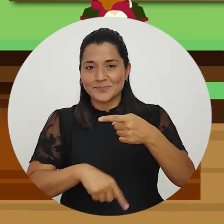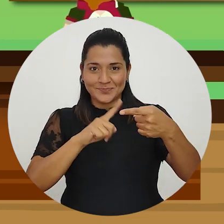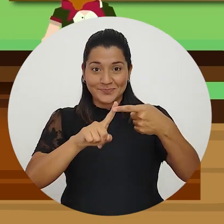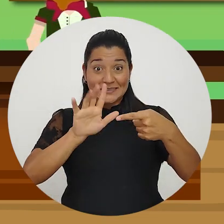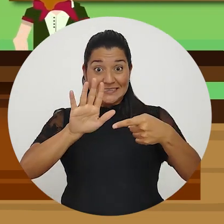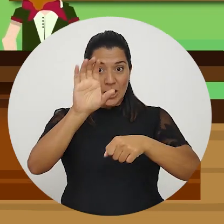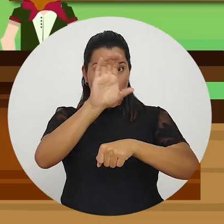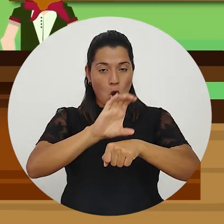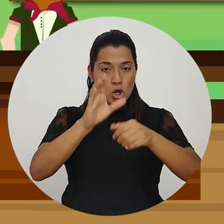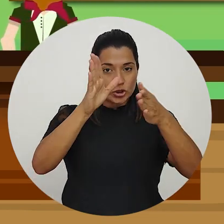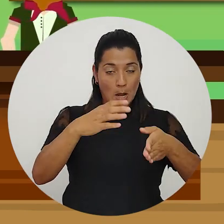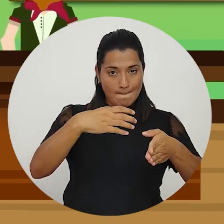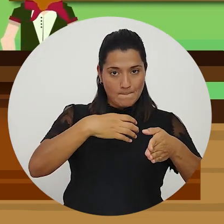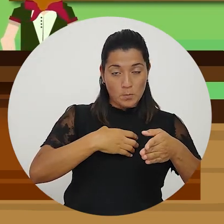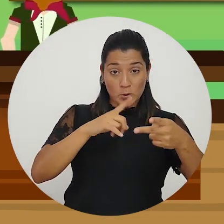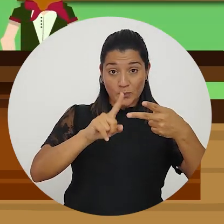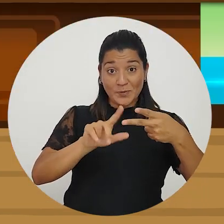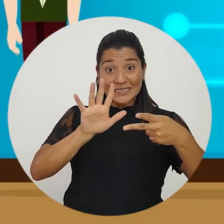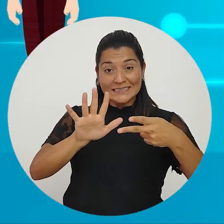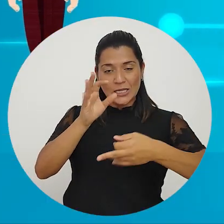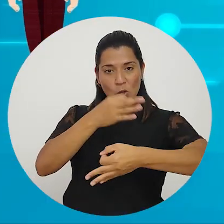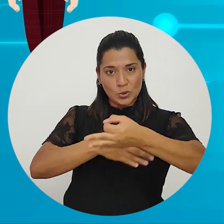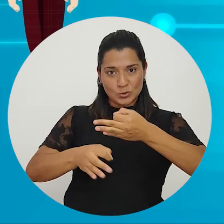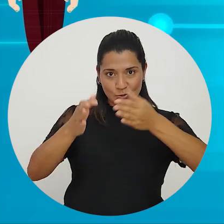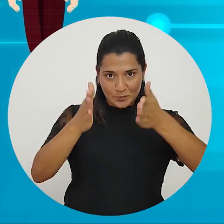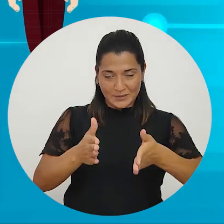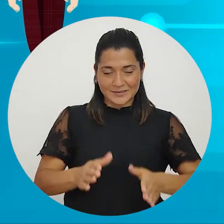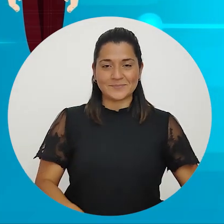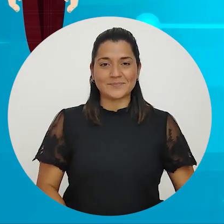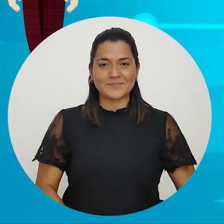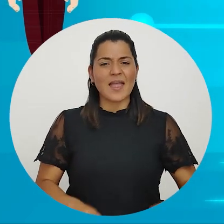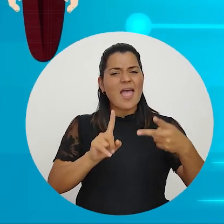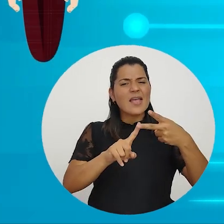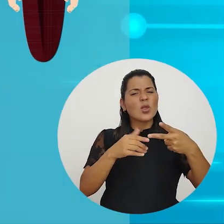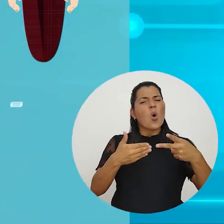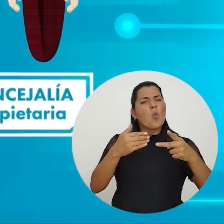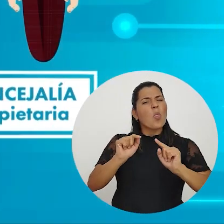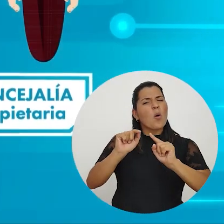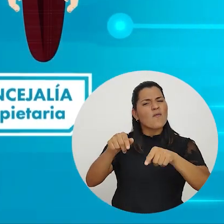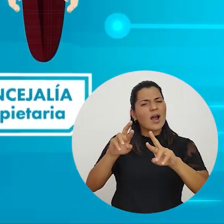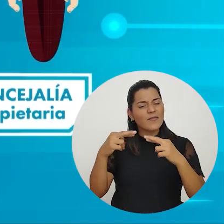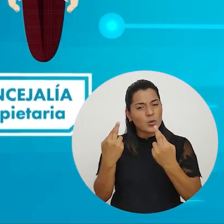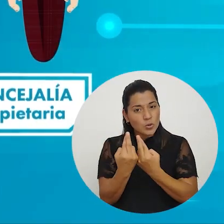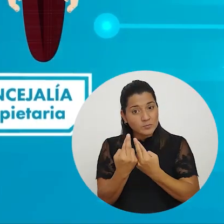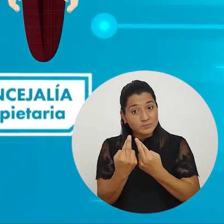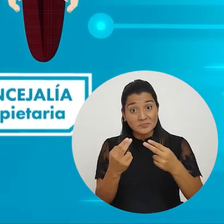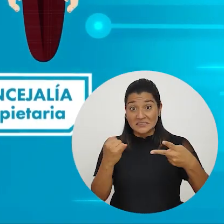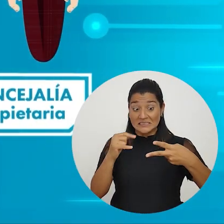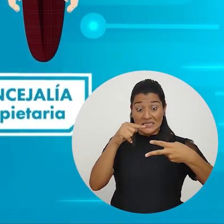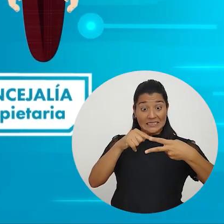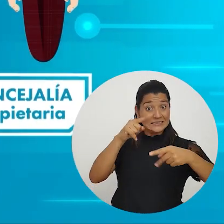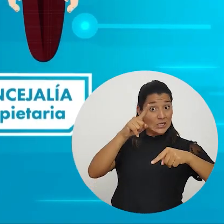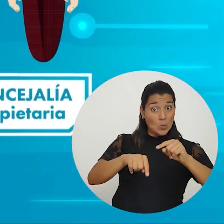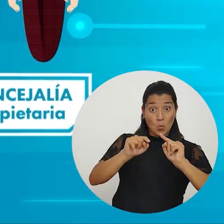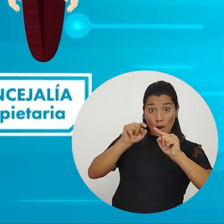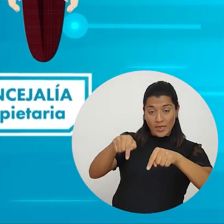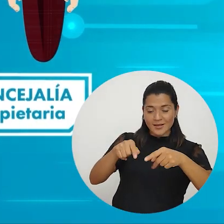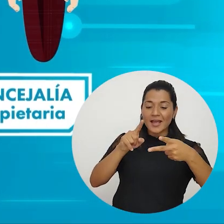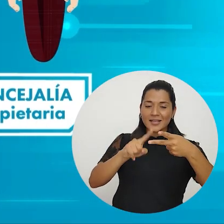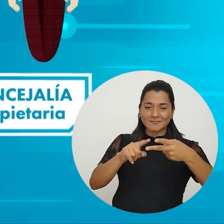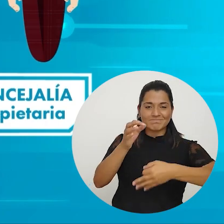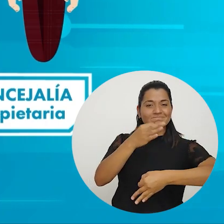está conformado por cinco concejales propietarios y cinco suplentes respectivamente, quienes asisten en caso de que la persona